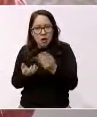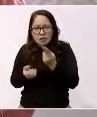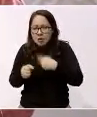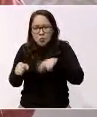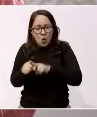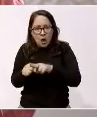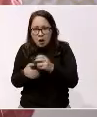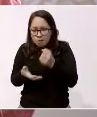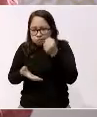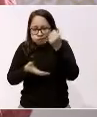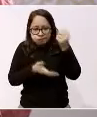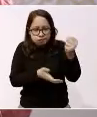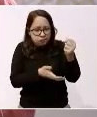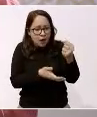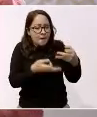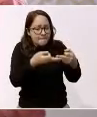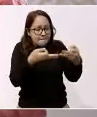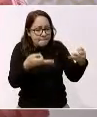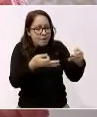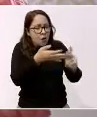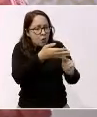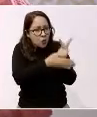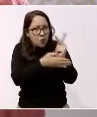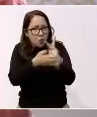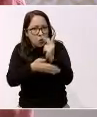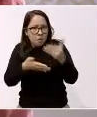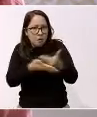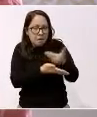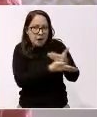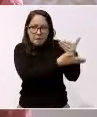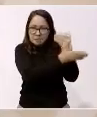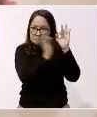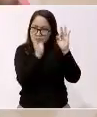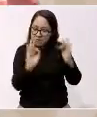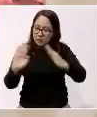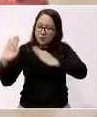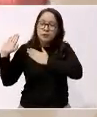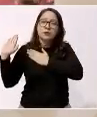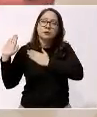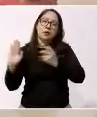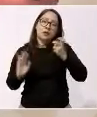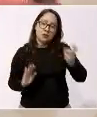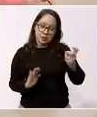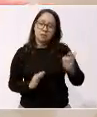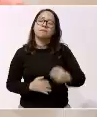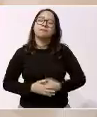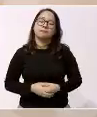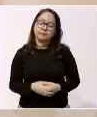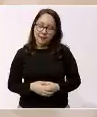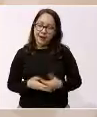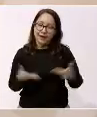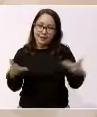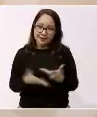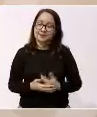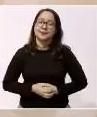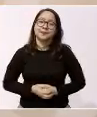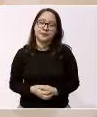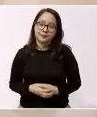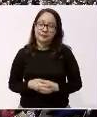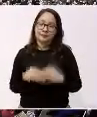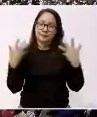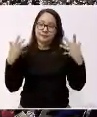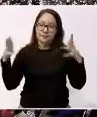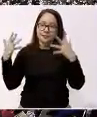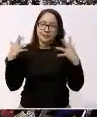manera gratuita el fertilizante a los productores. Ese es el compromiso que vamos a llevar a la práctica.